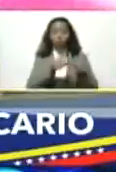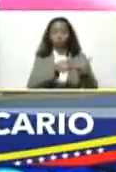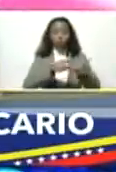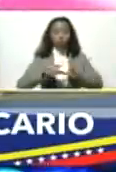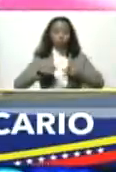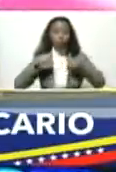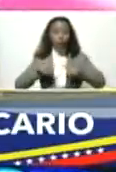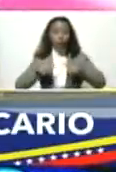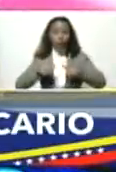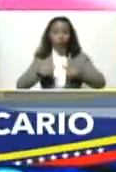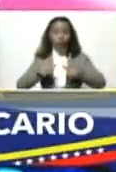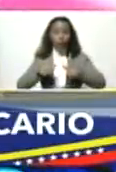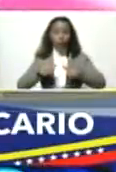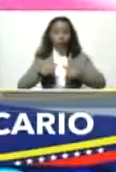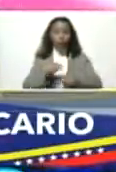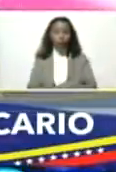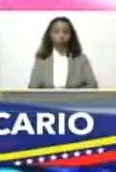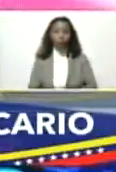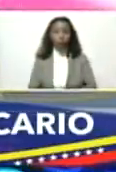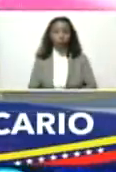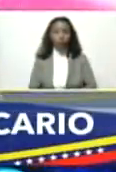por certificar